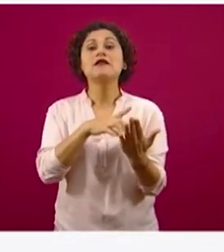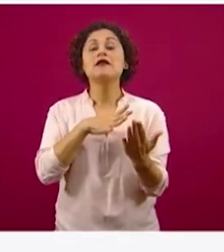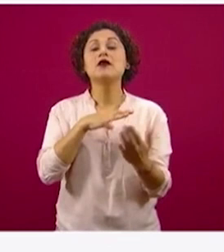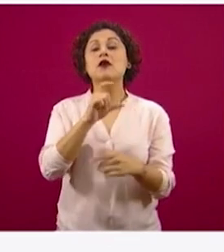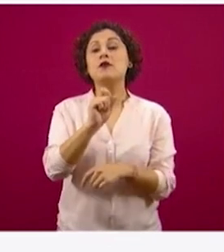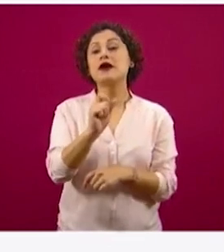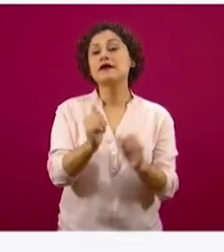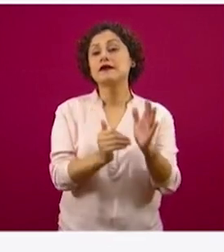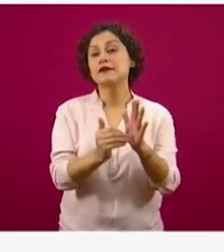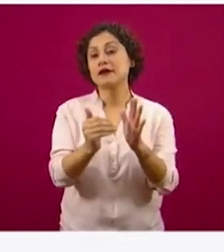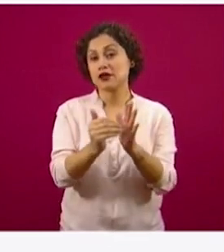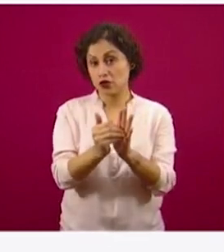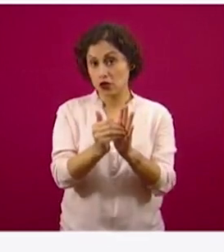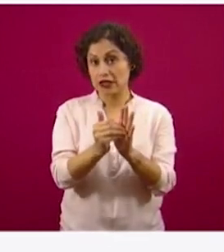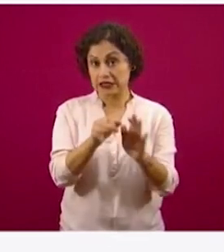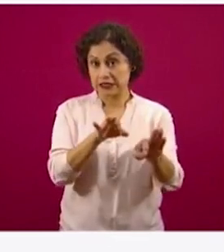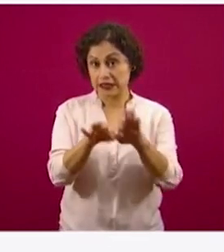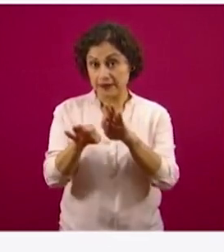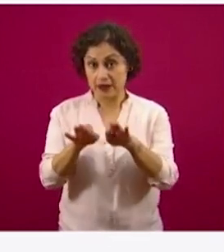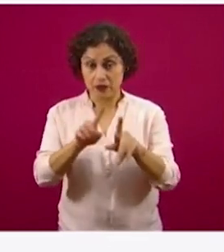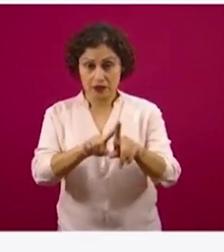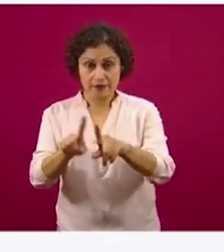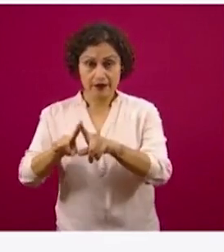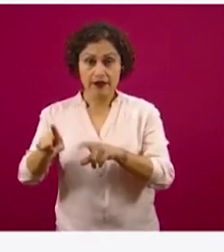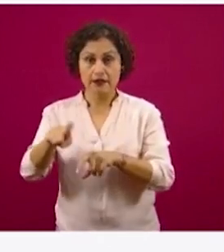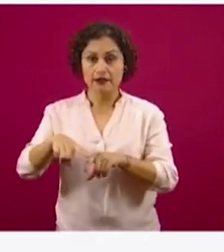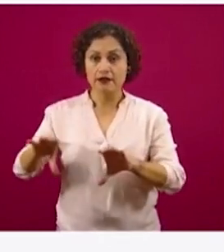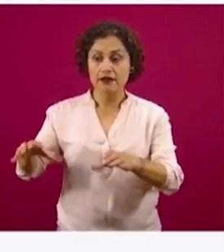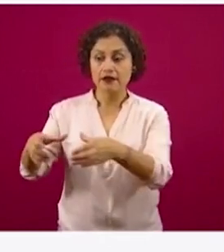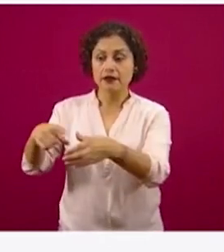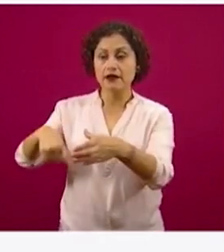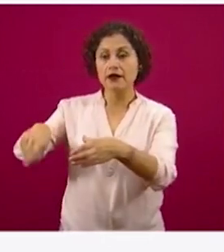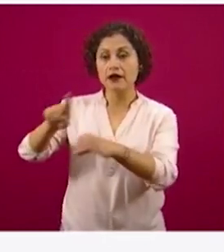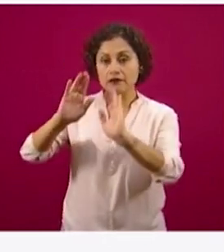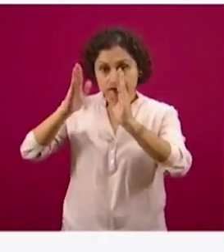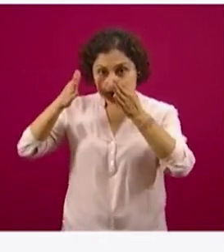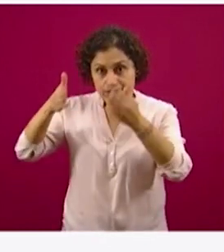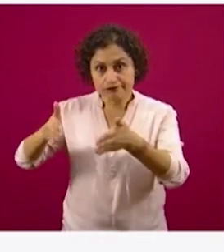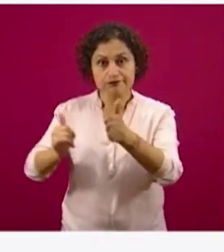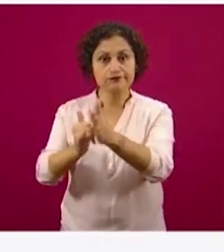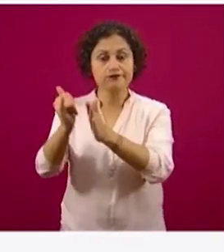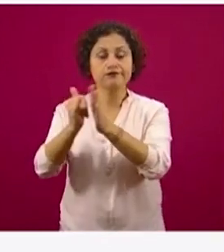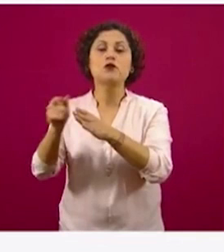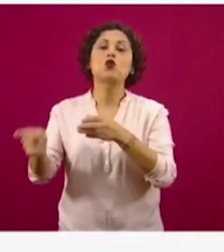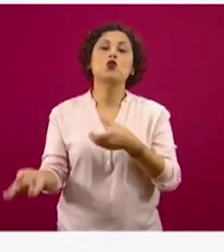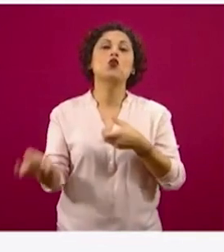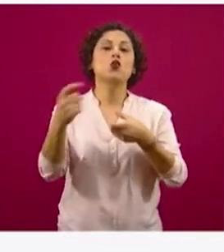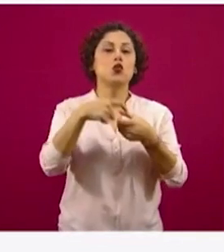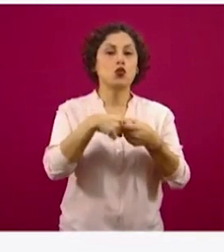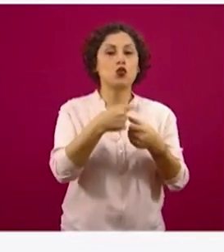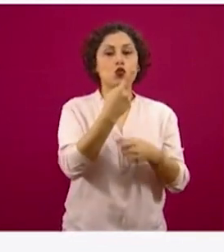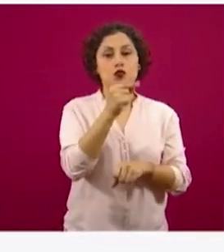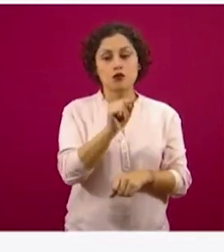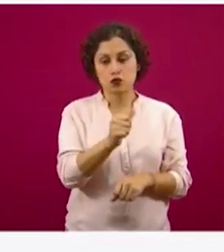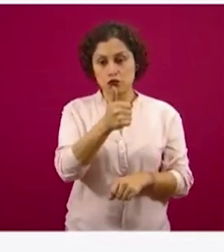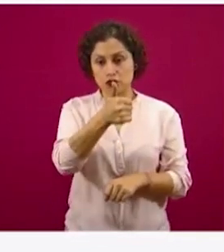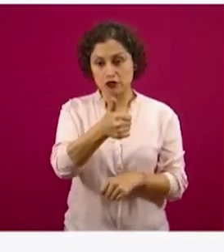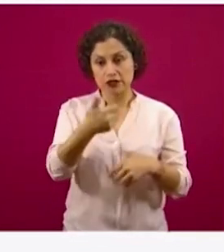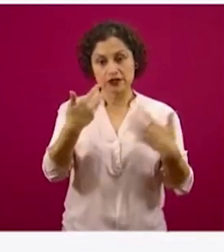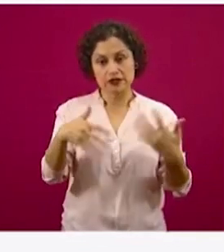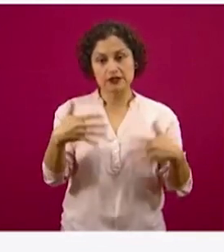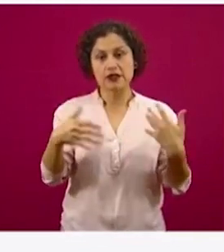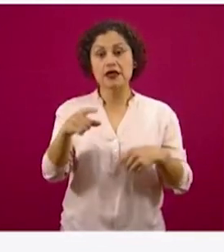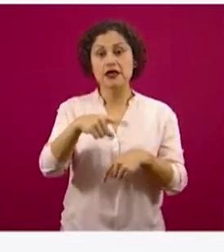un poco más de una veintiava parte del empleo total de todo el país, incorporando además